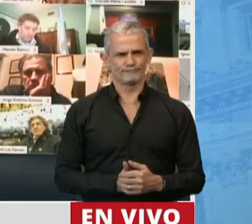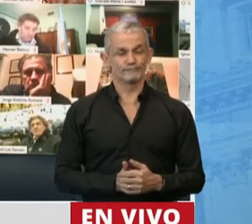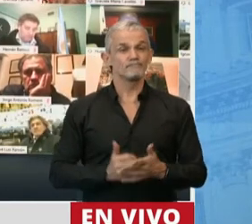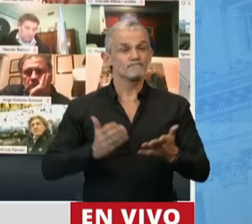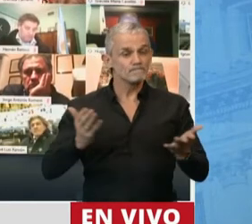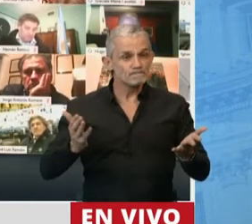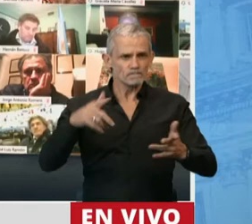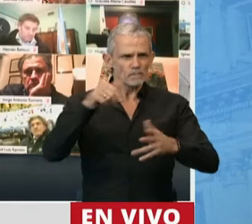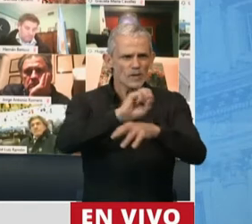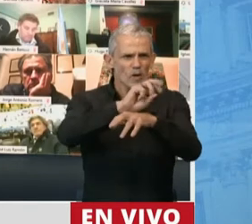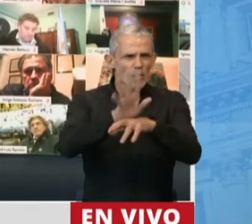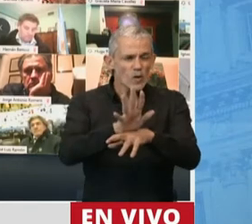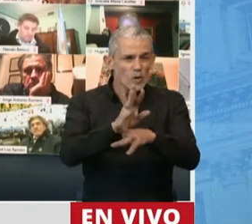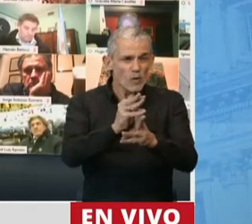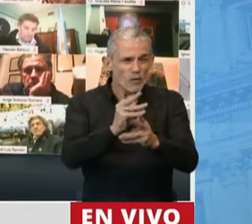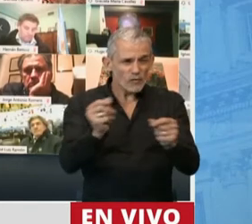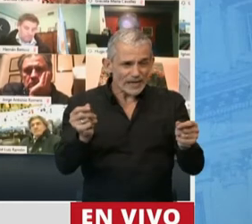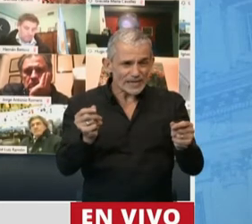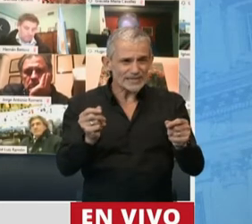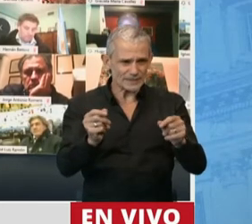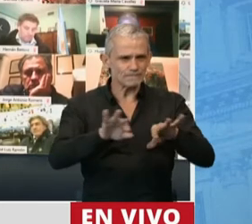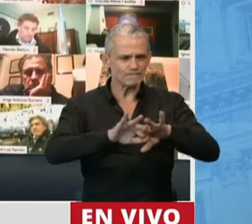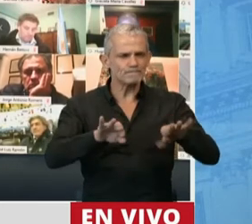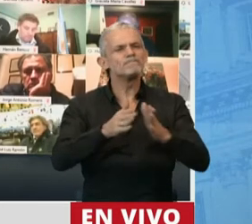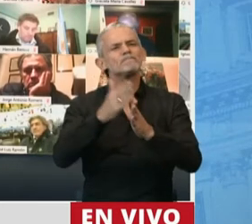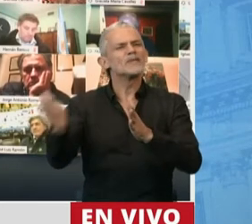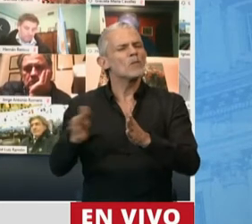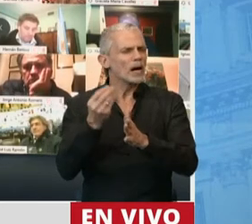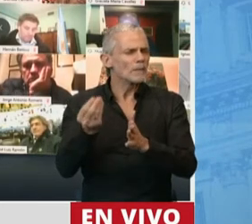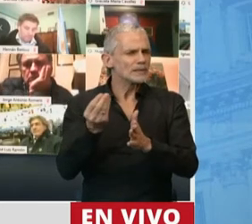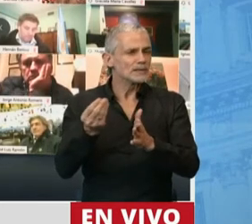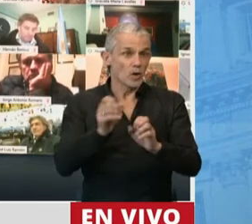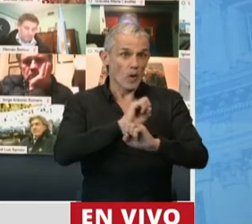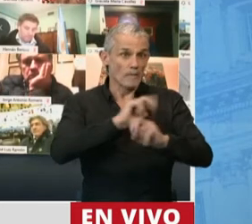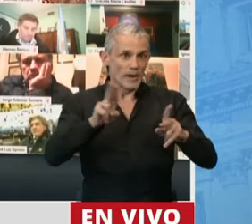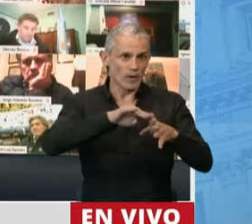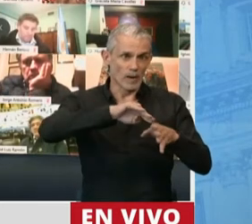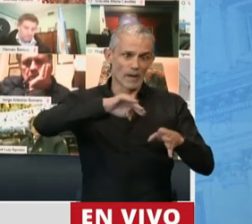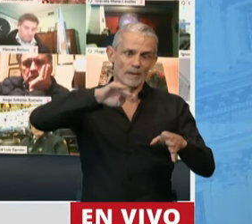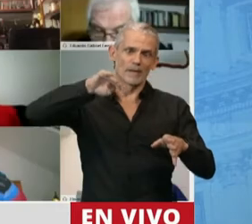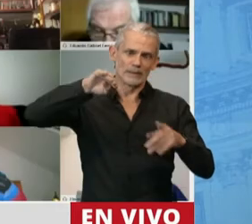después de esta pandemia sanitaria y entendiendo que lo peor está por venir.